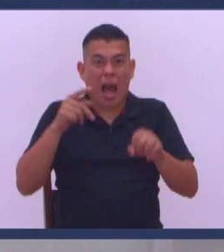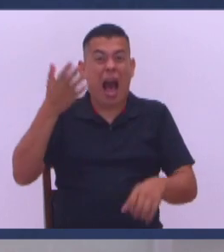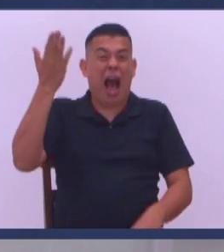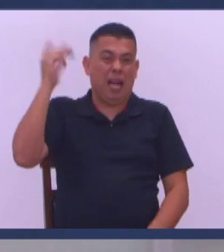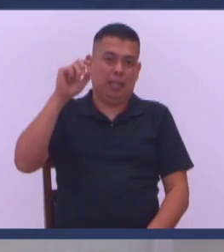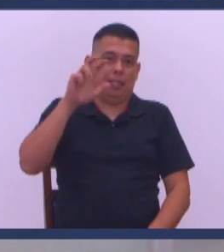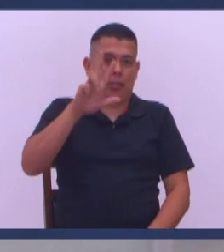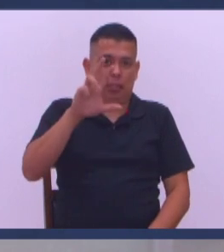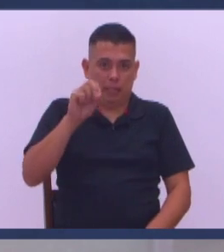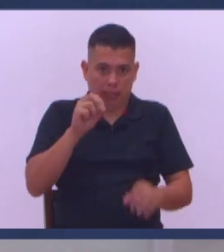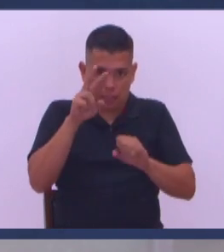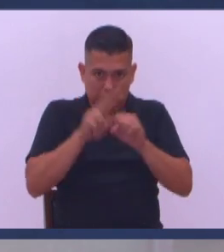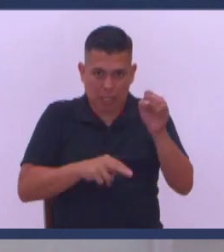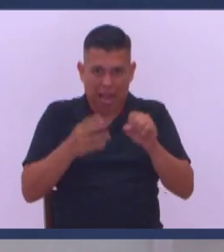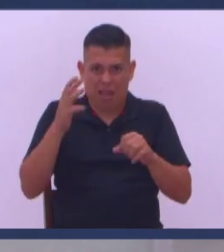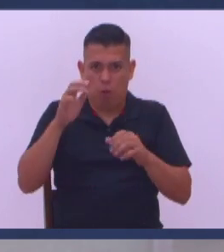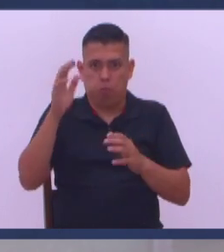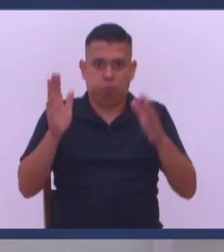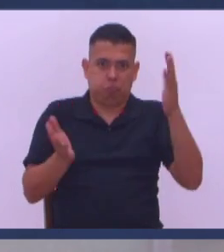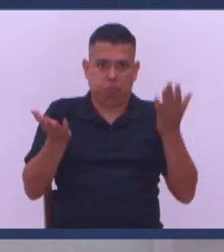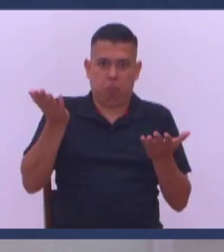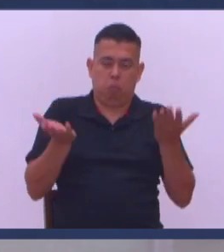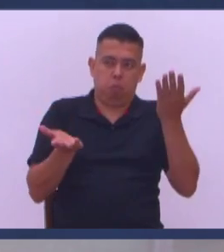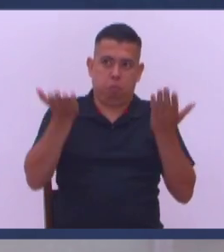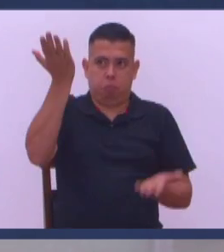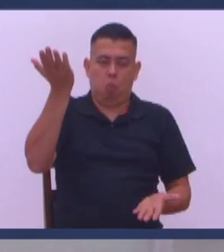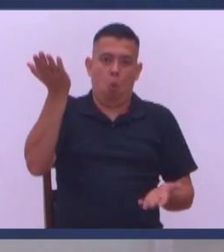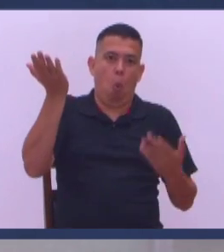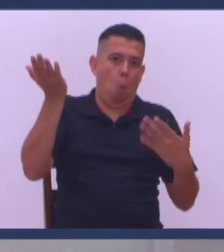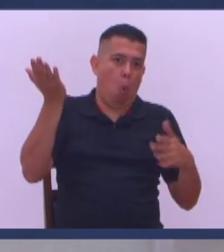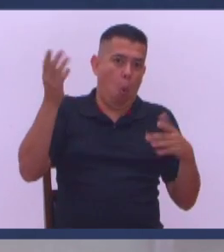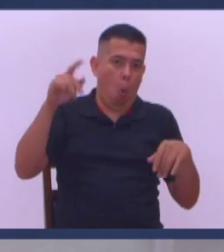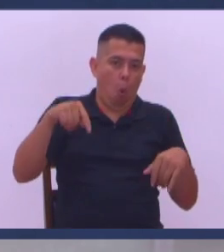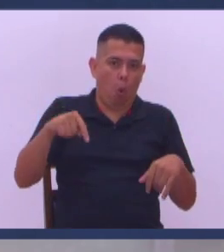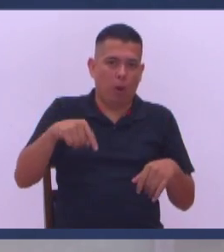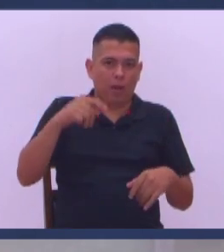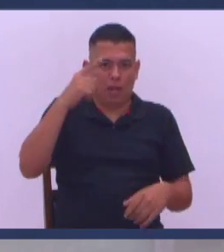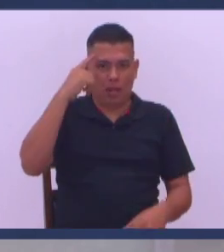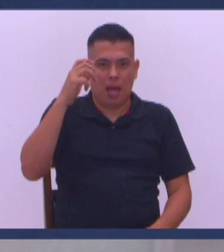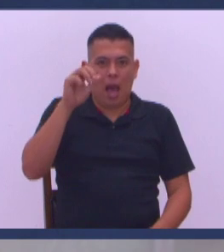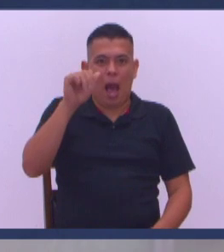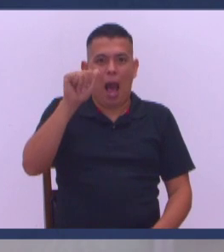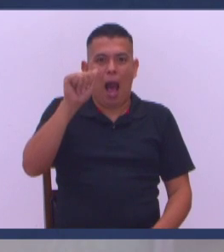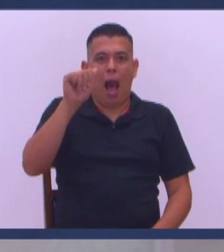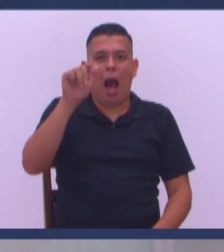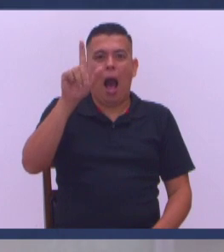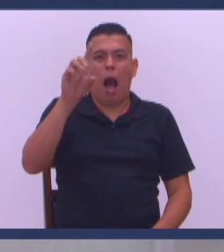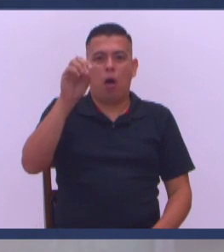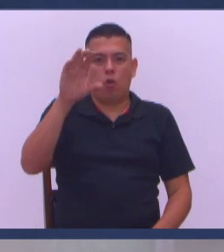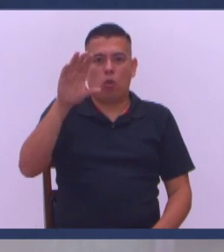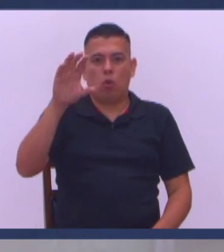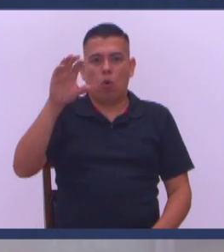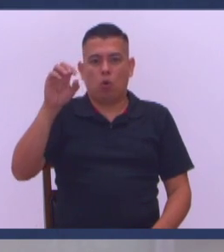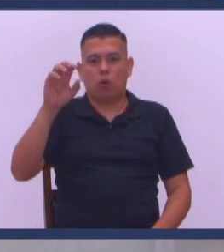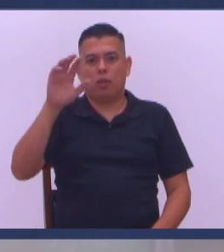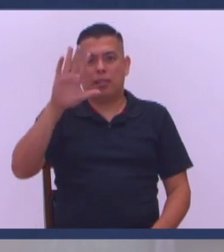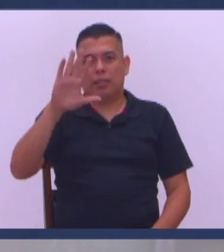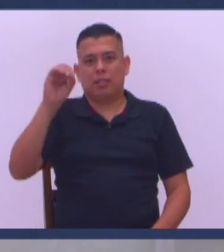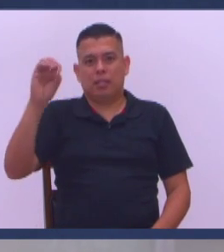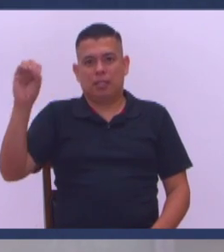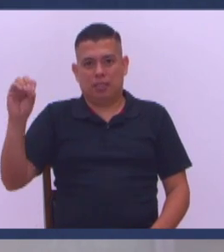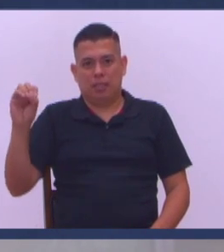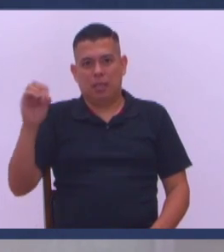Hoy valen 100 dólares No se como lo hicieron tan caros Pero bueno Antes que se ¿Cuántos se acuerdan De los ad hoc 5 mil? ¿De los rayadoc?